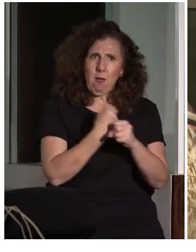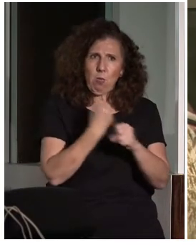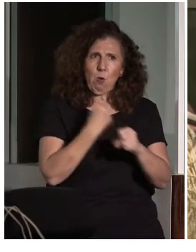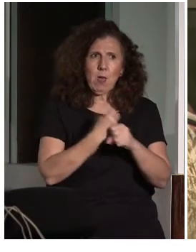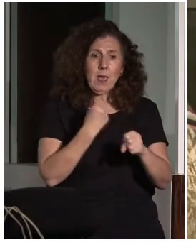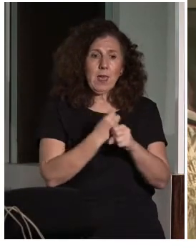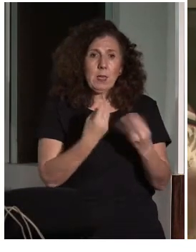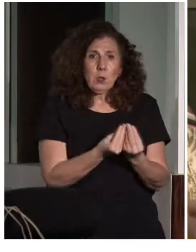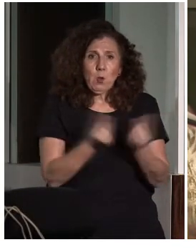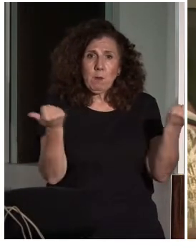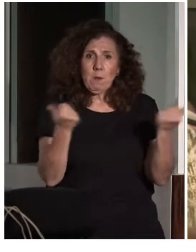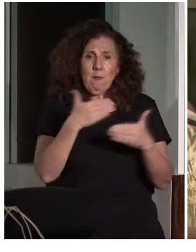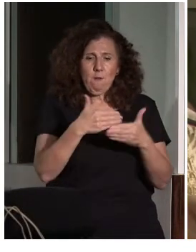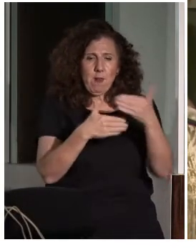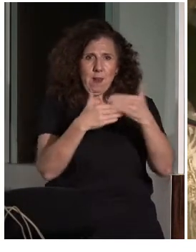físicas.